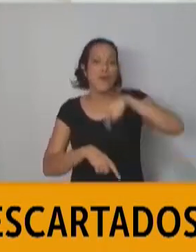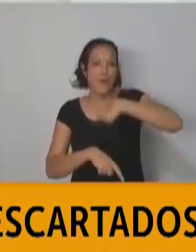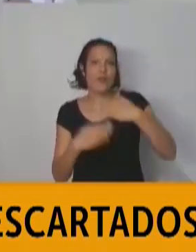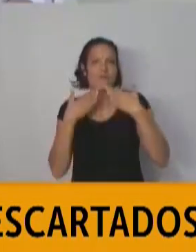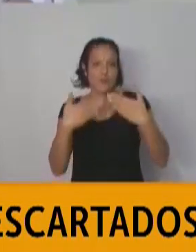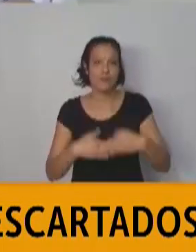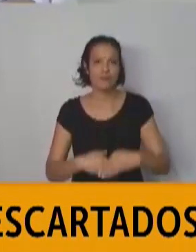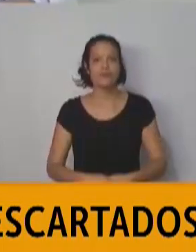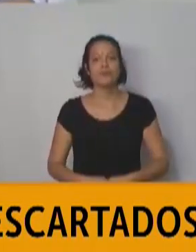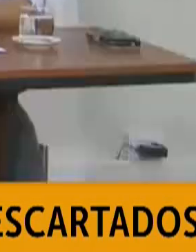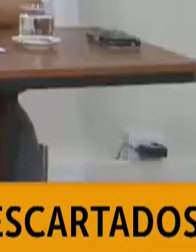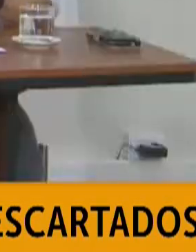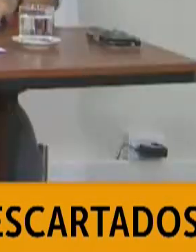gracias.